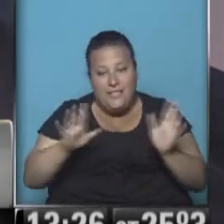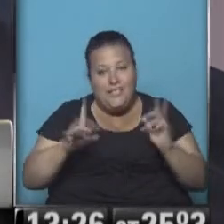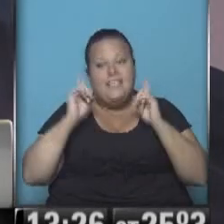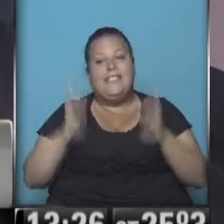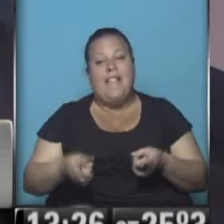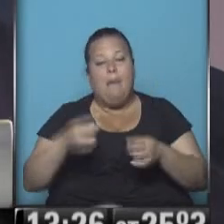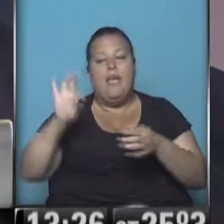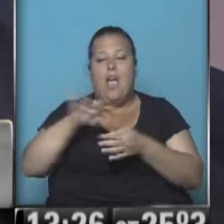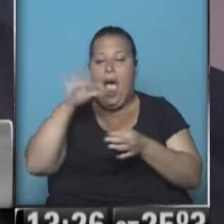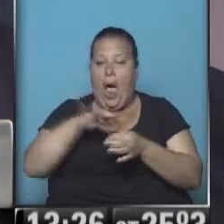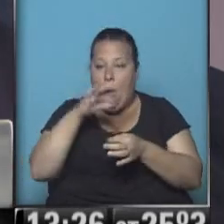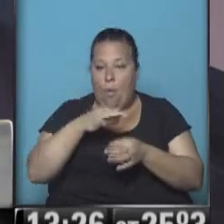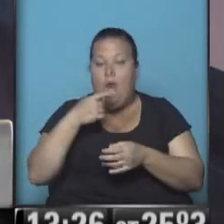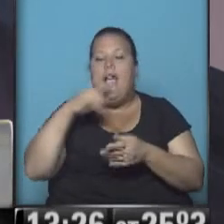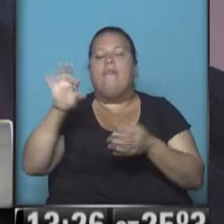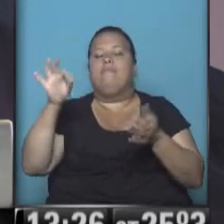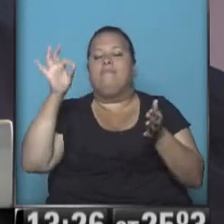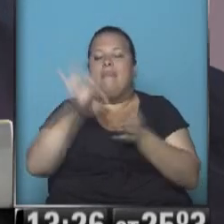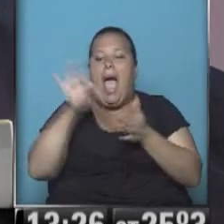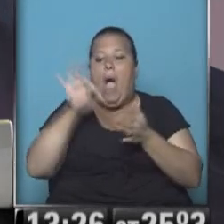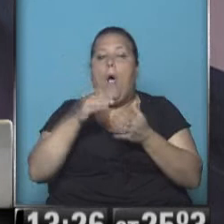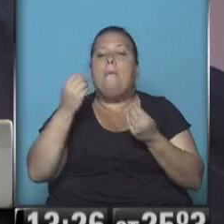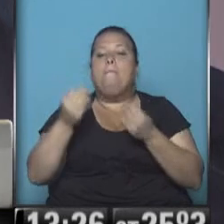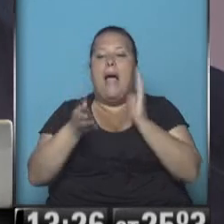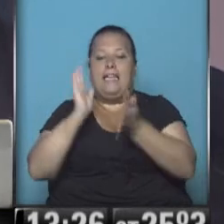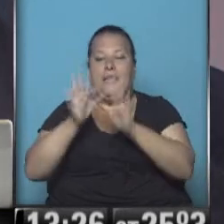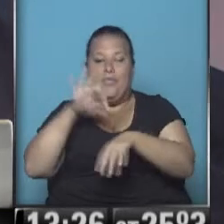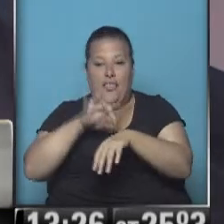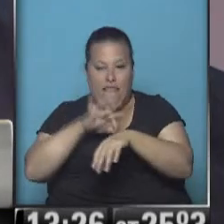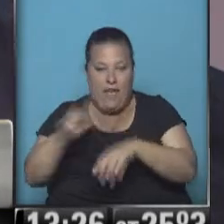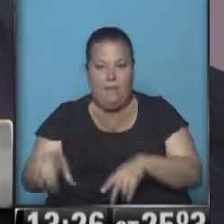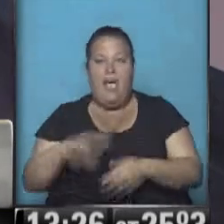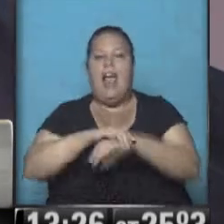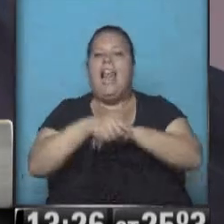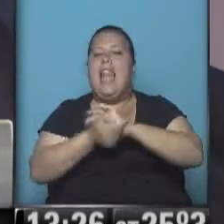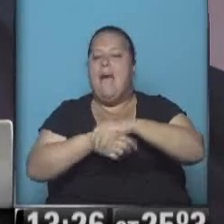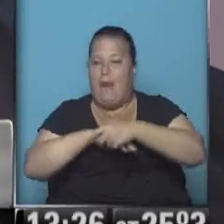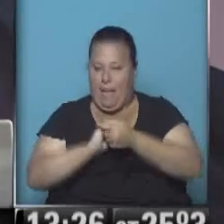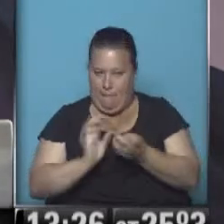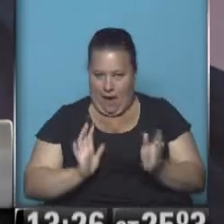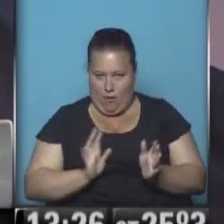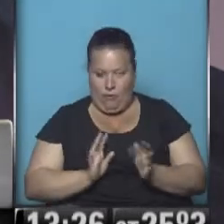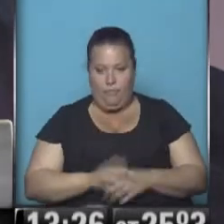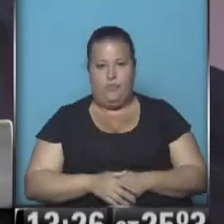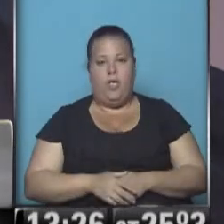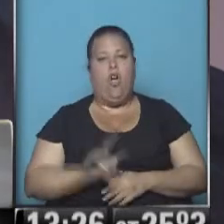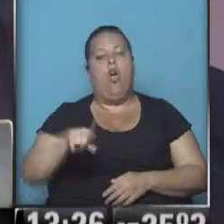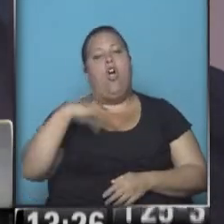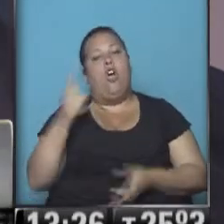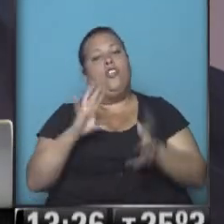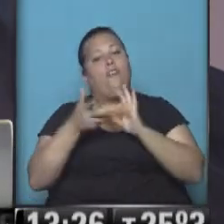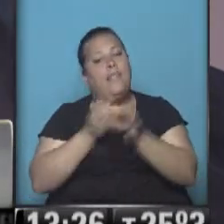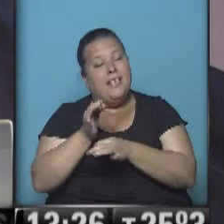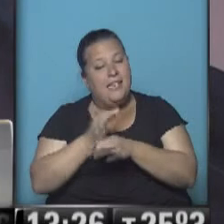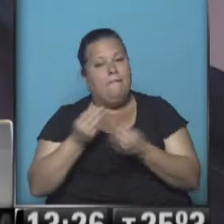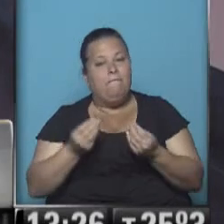incluye las agujas que fueron tratadas, que se usaron para tratar a estos enfermos, y lavarse las manos. Y otro tipo de recomendaciones